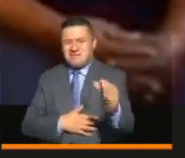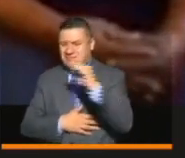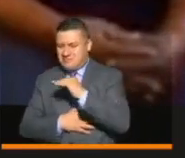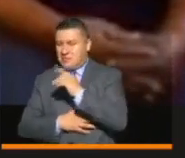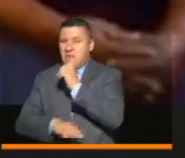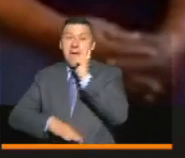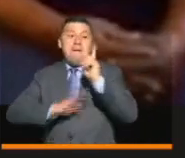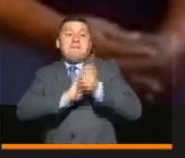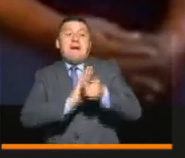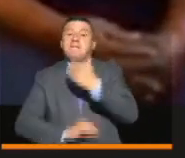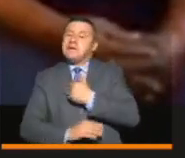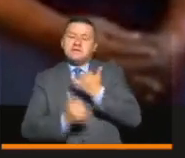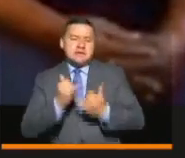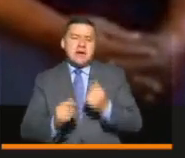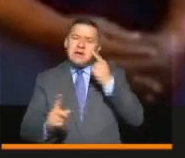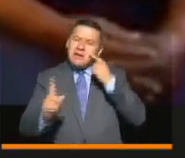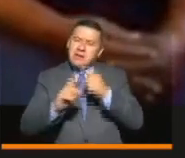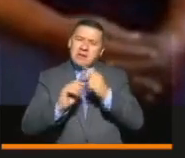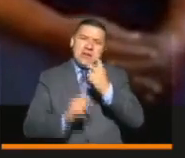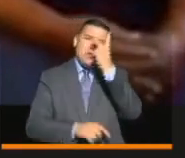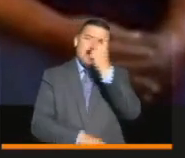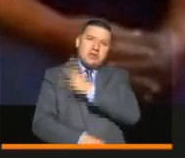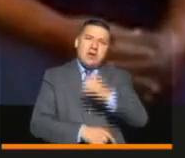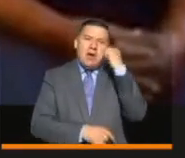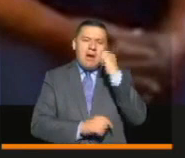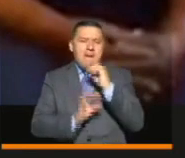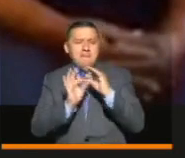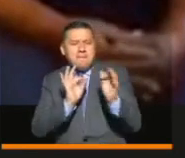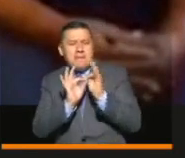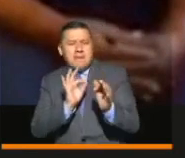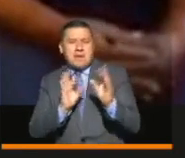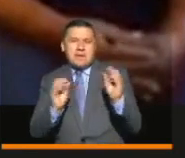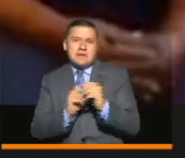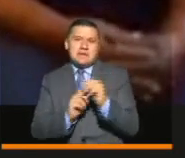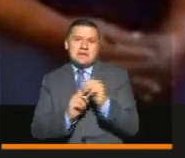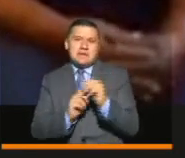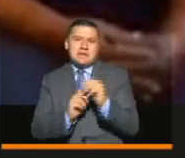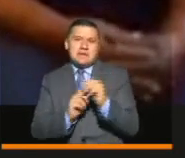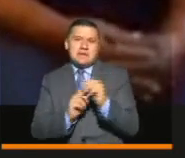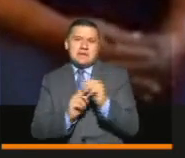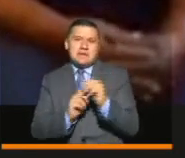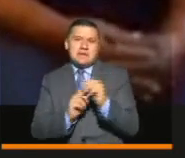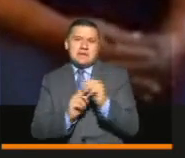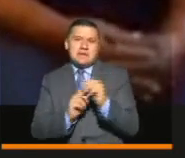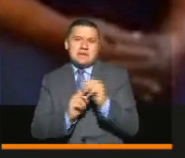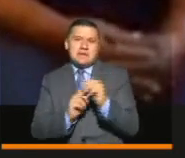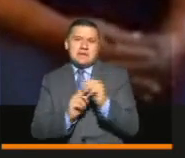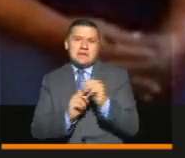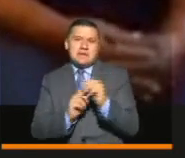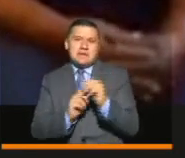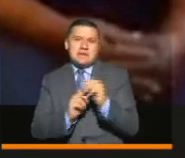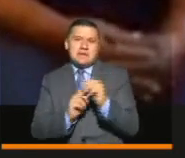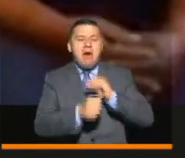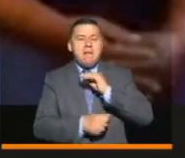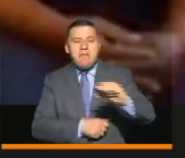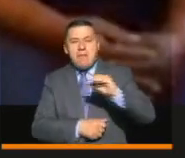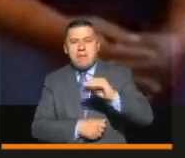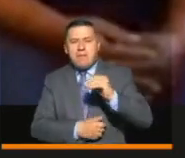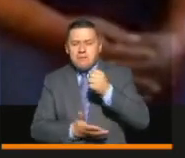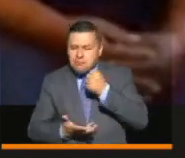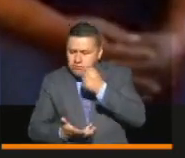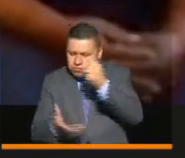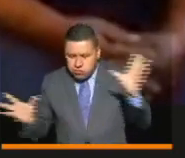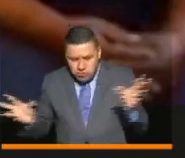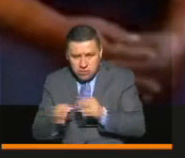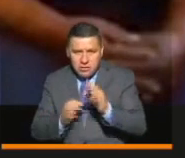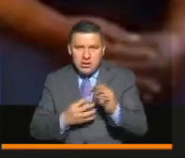indicaciones, llegaremos a dos millones de beneficiarios, con seis pagos de 76 mil pesos cada uno, y una inversión